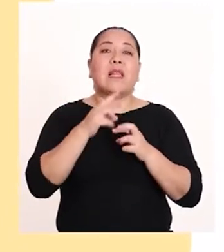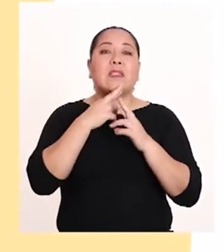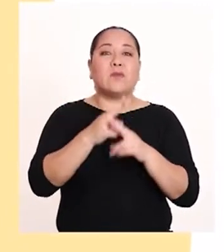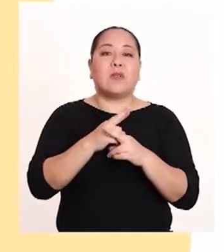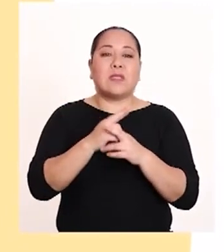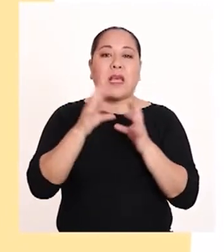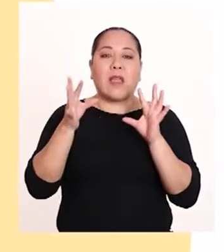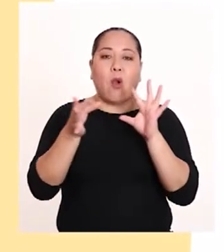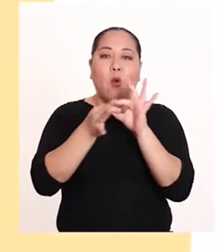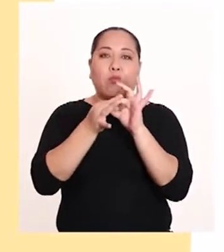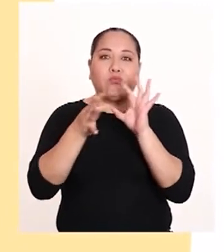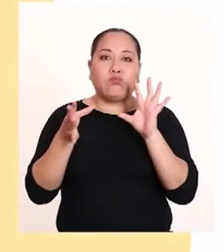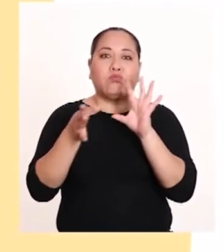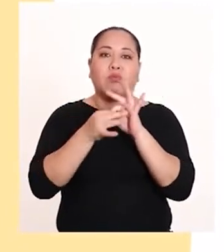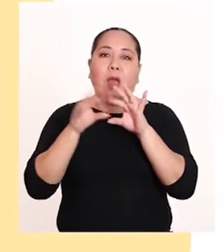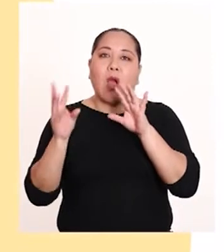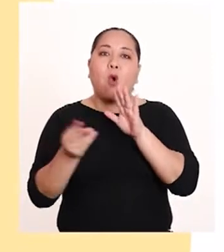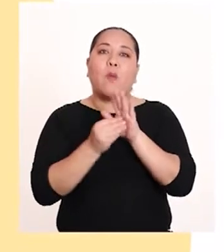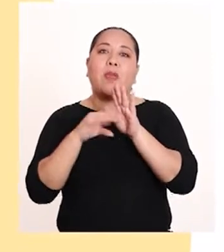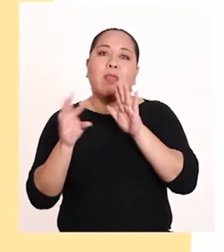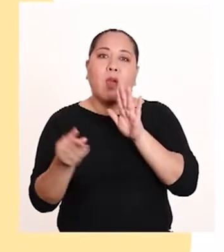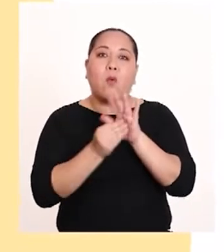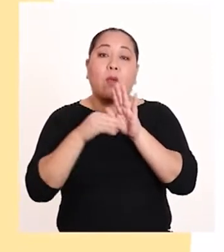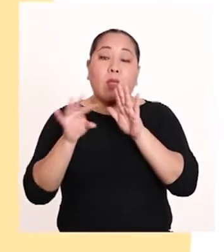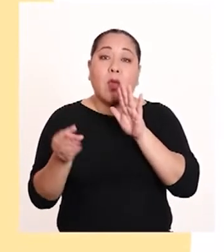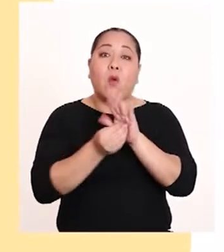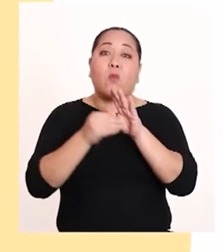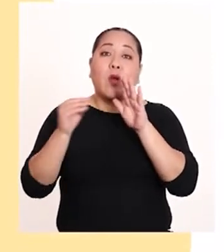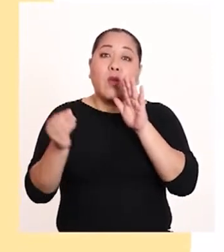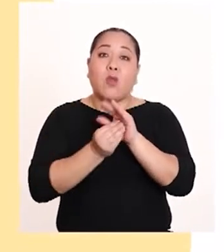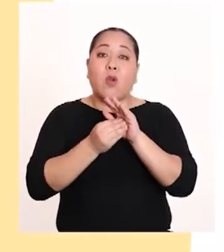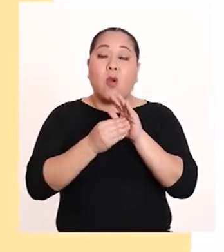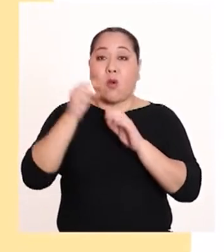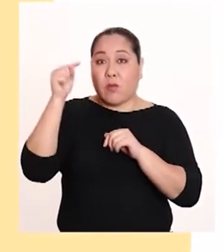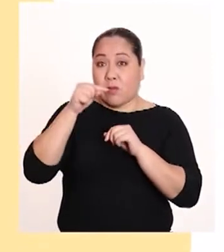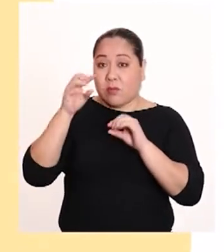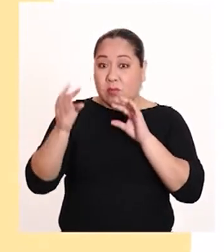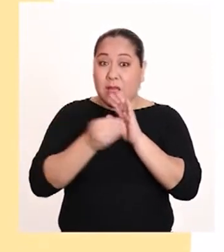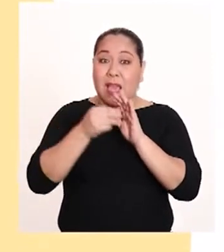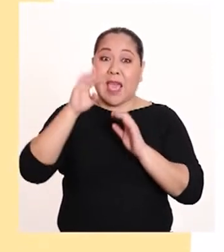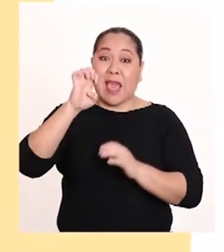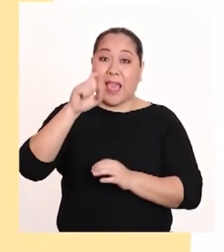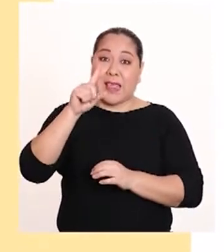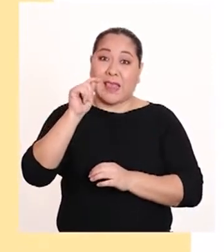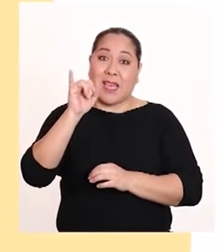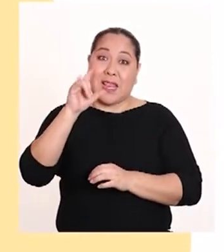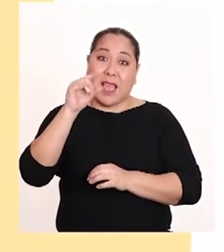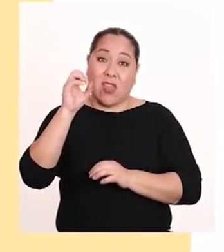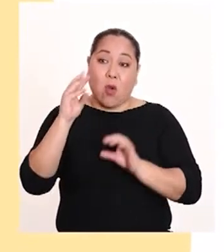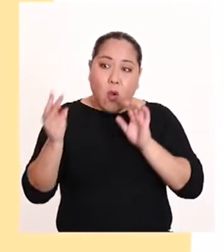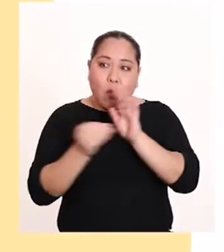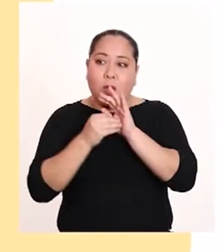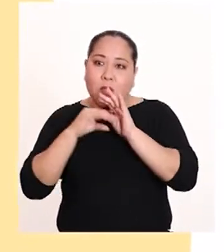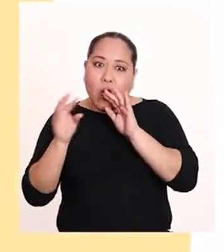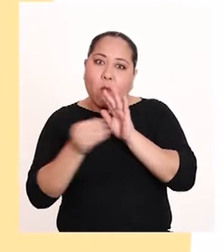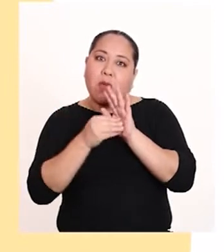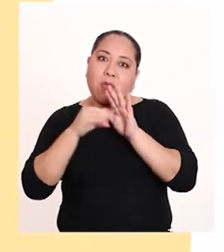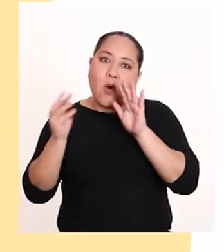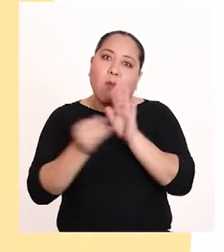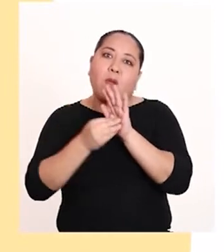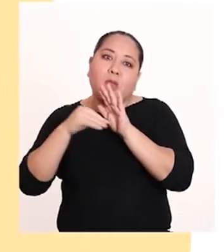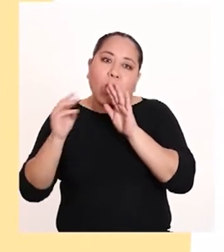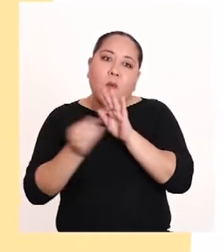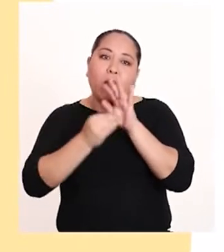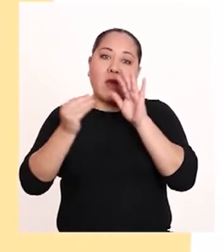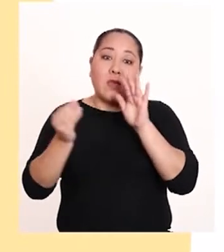reacción de adición, se suman o adicionan moléculas del monómero etileno, de tal manera que